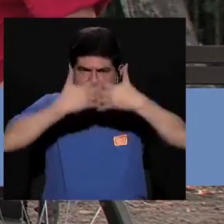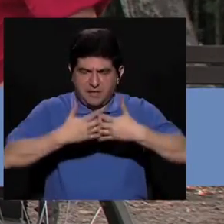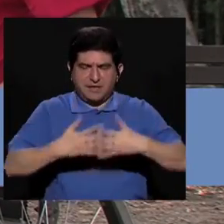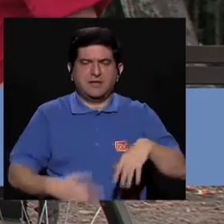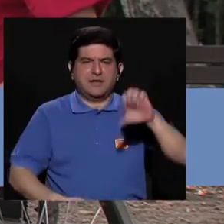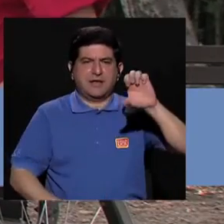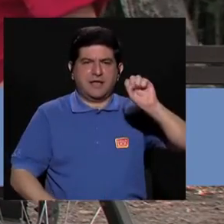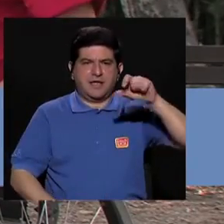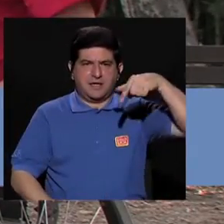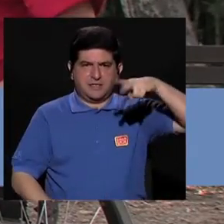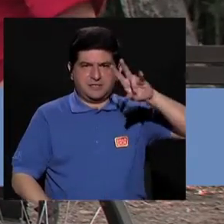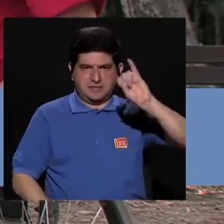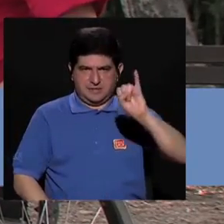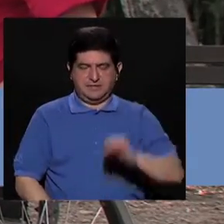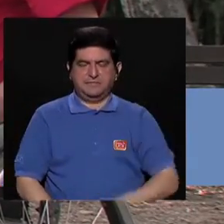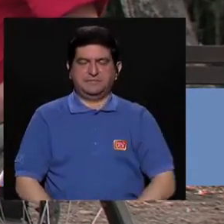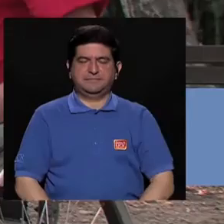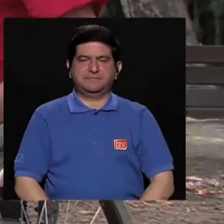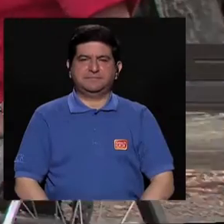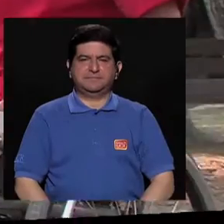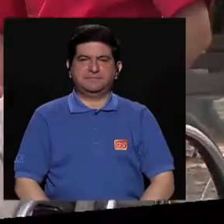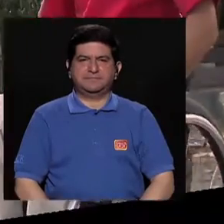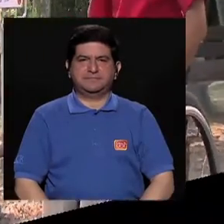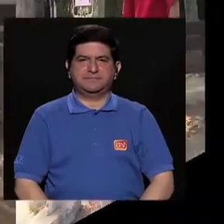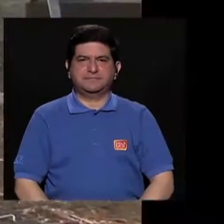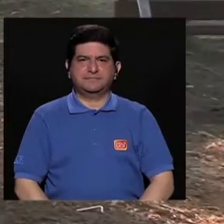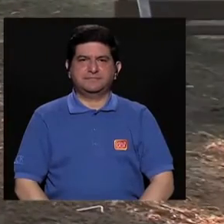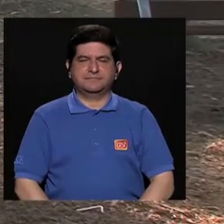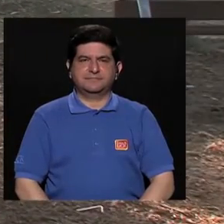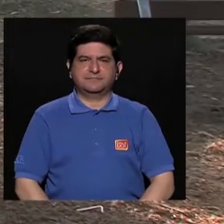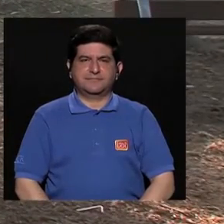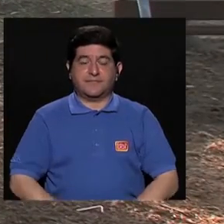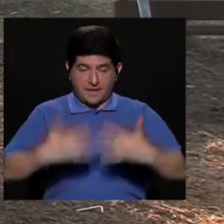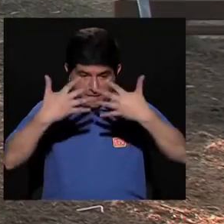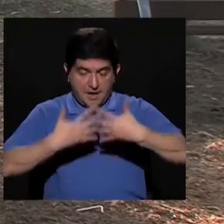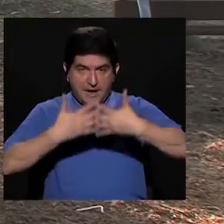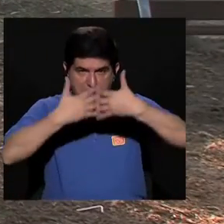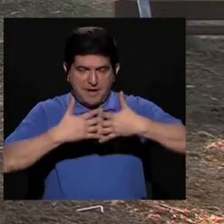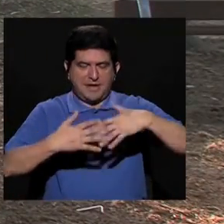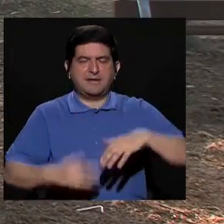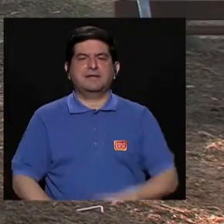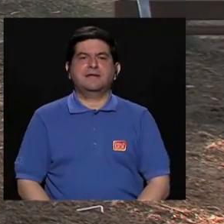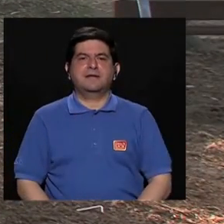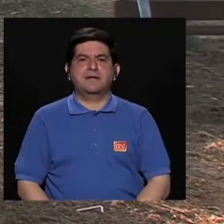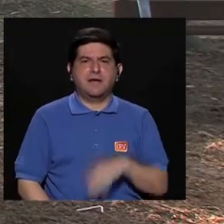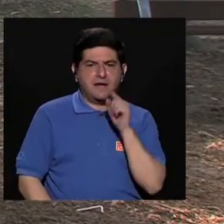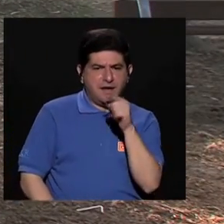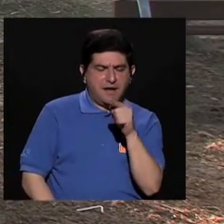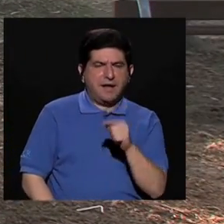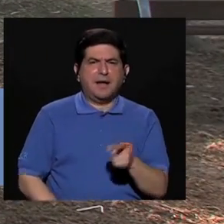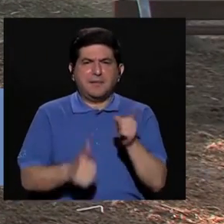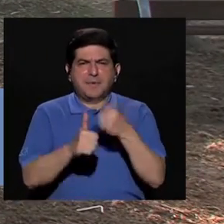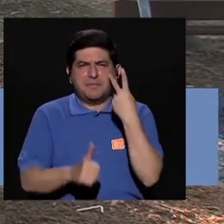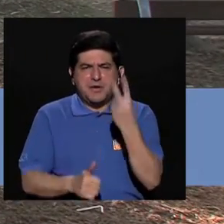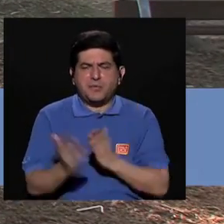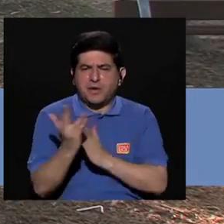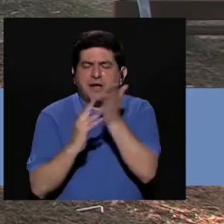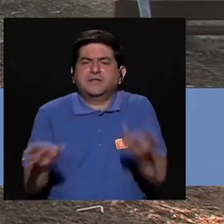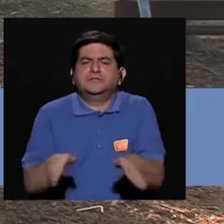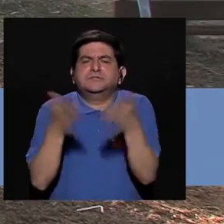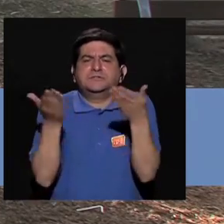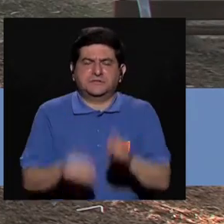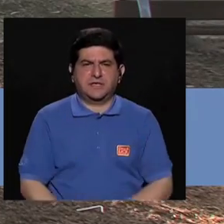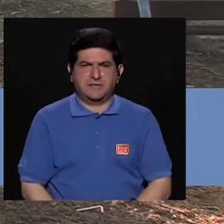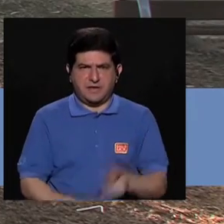que sería el de esquí o oblicuos. En la máquina del esquí o los oblicuos, tenemos que ver cómo entramos a la máquina. Mira,